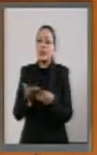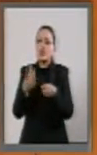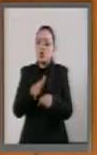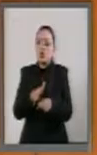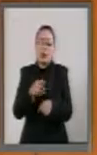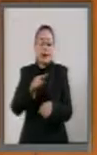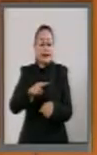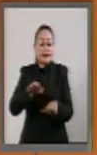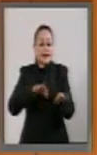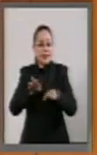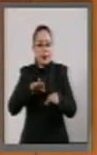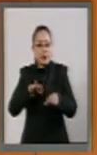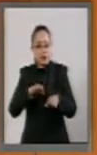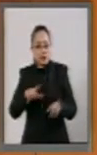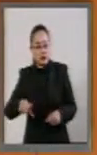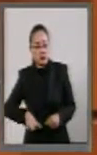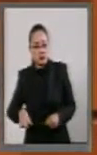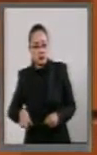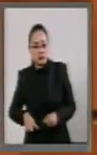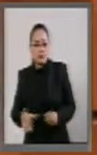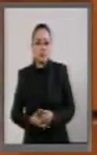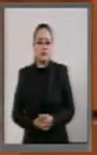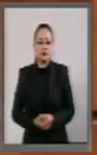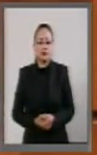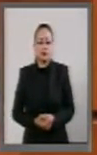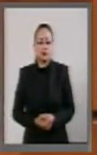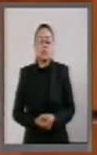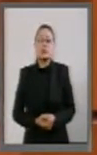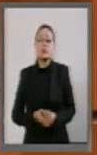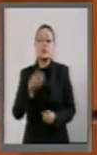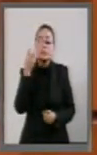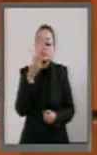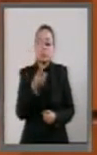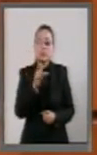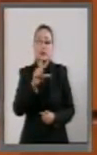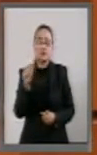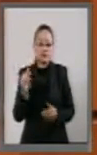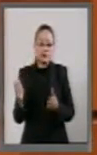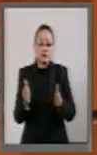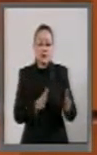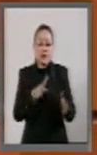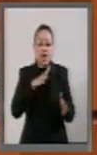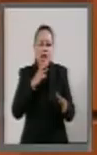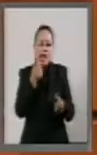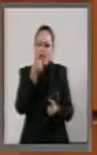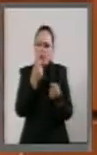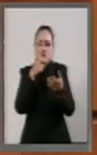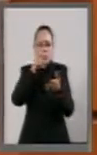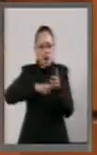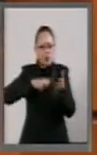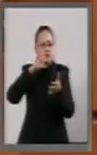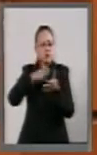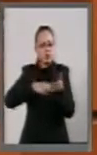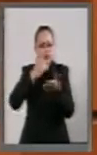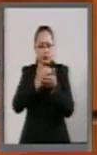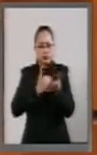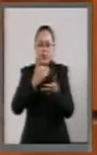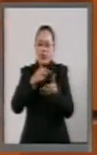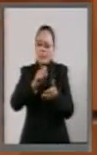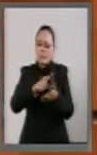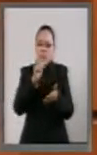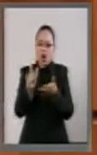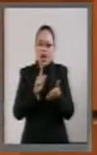servidores públicos. Después de ello, hemos hecho algunas modificaciones a otras leyes